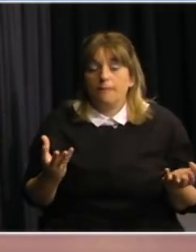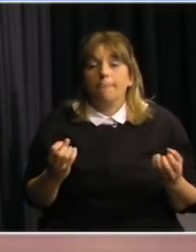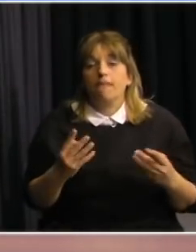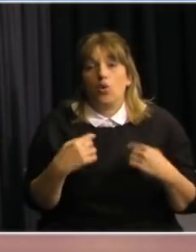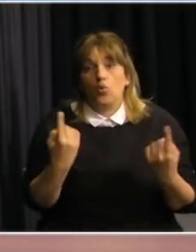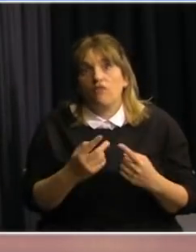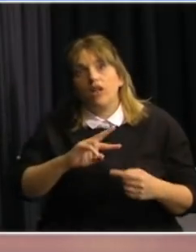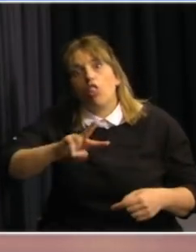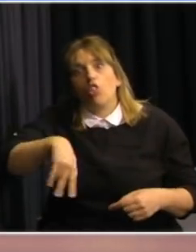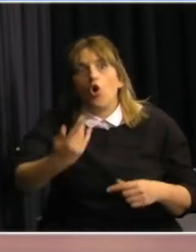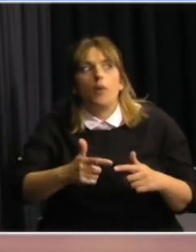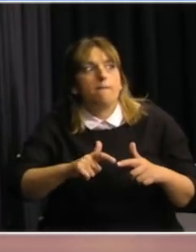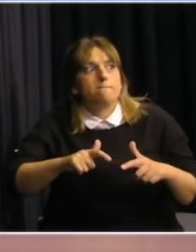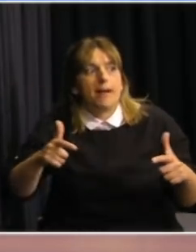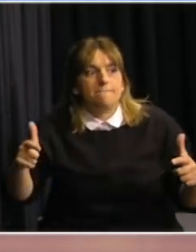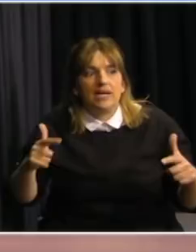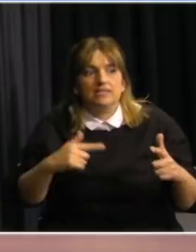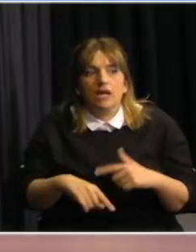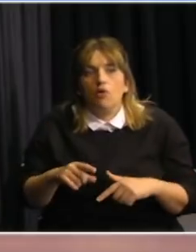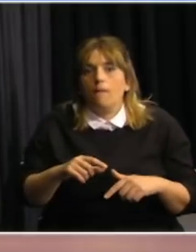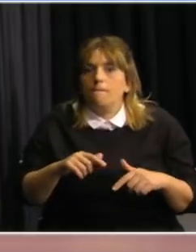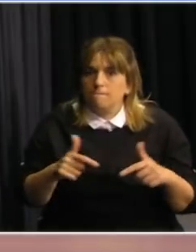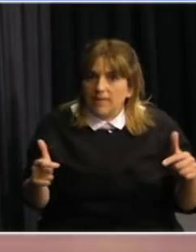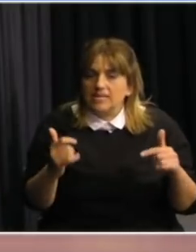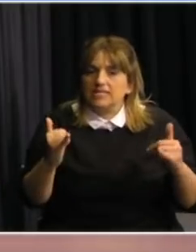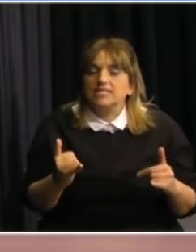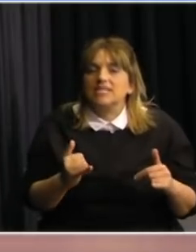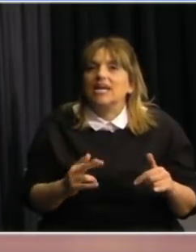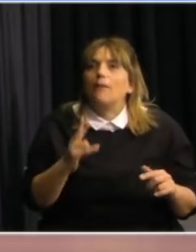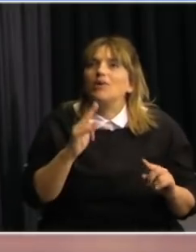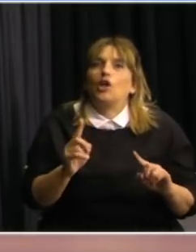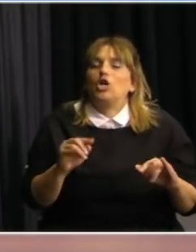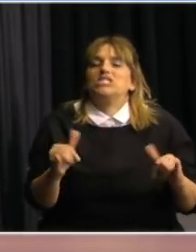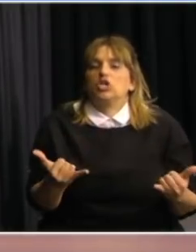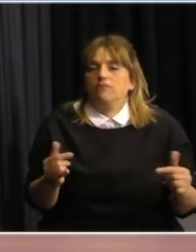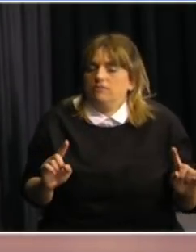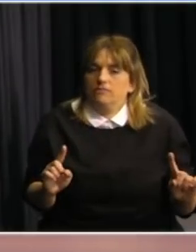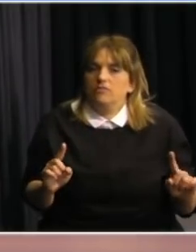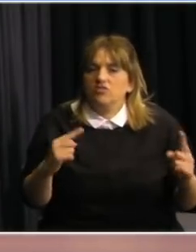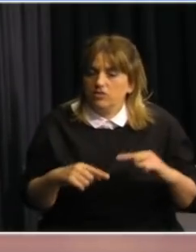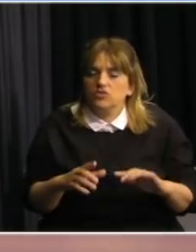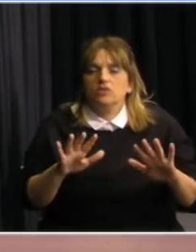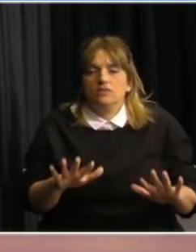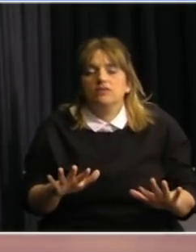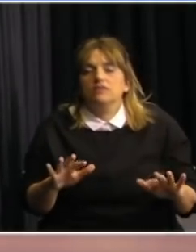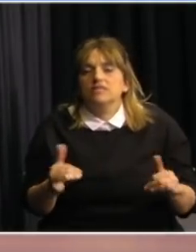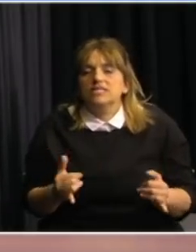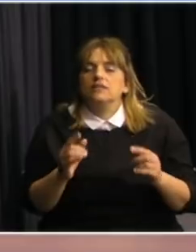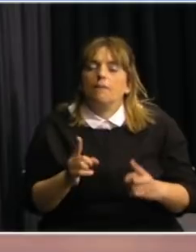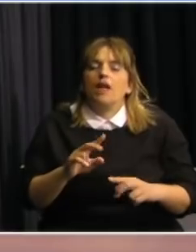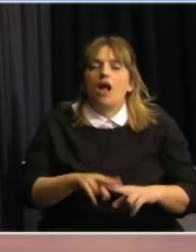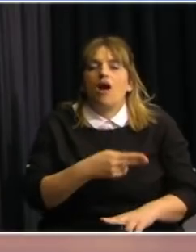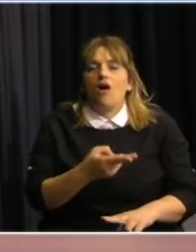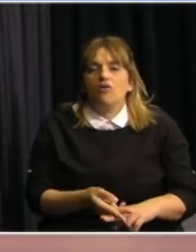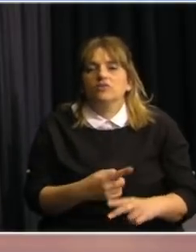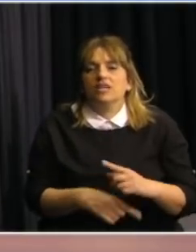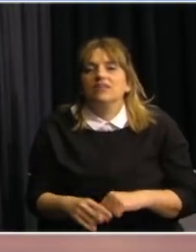ve que algo se duplica, dice, bueno, estamos en fase de crecimiento exponencial y la respuesta no es inmediata. Una vez más nos recostamos en el